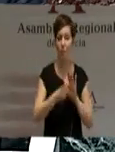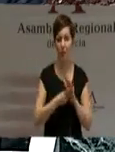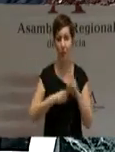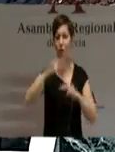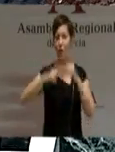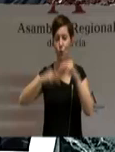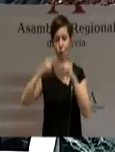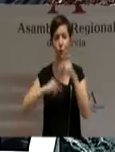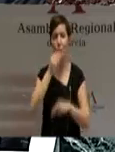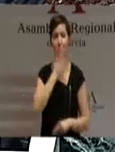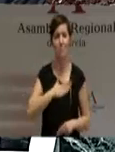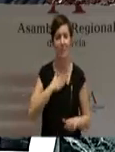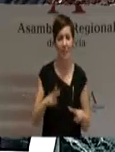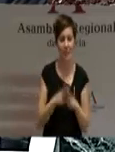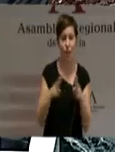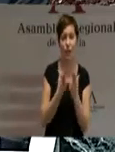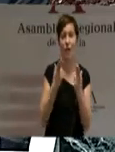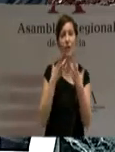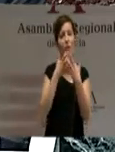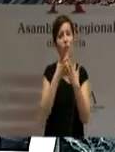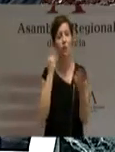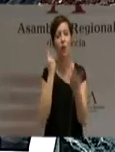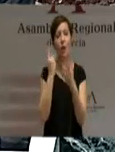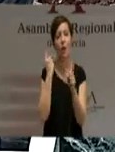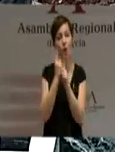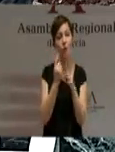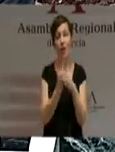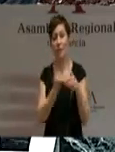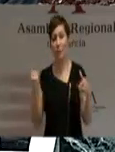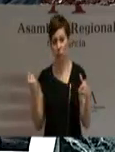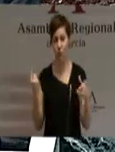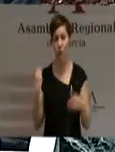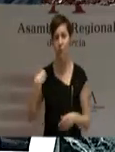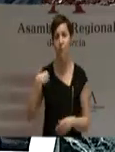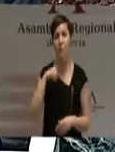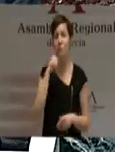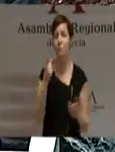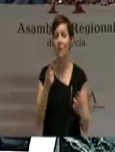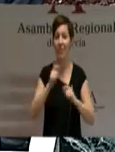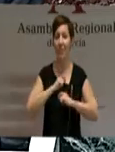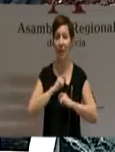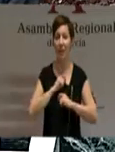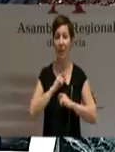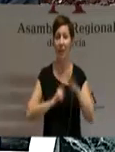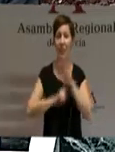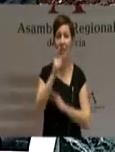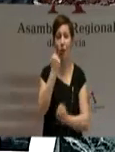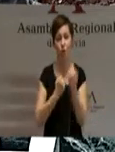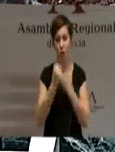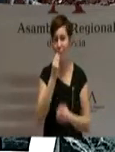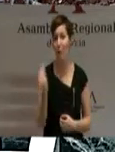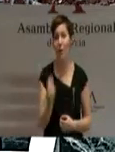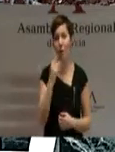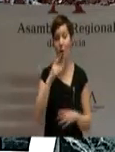el bienestar social y la lucha contra la exclusión deben ser integradoras del desarrollo económico, ordenando adecuadamente el